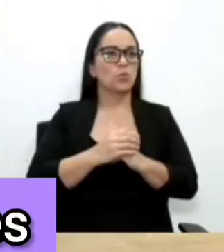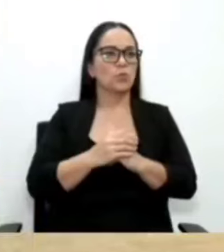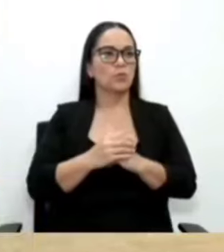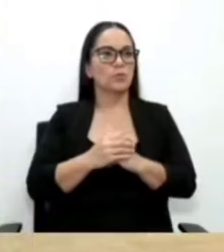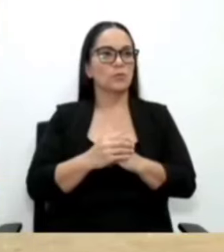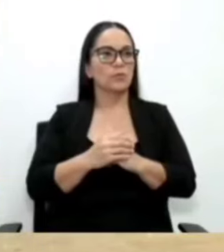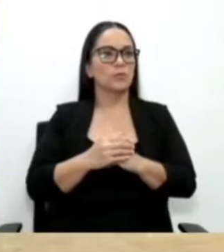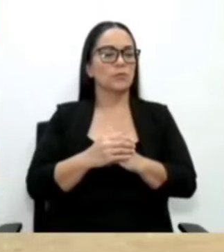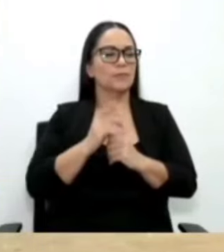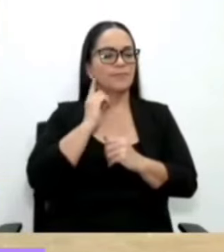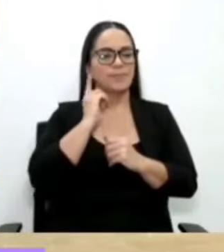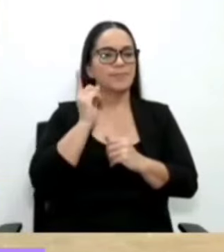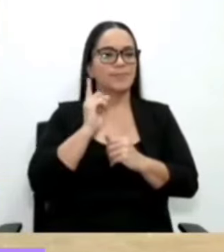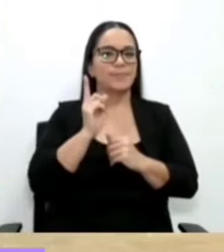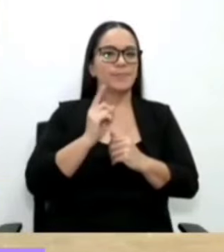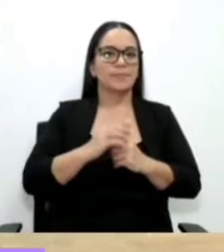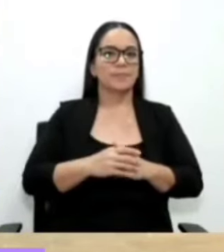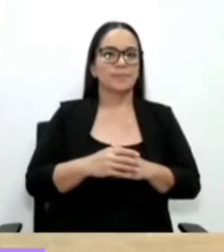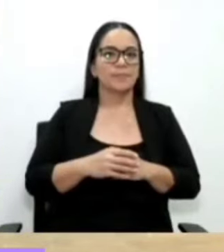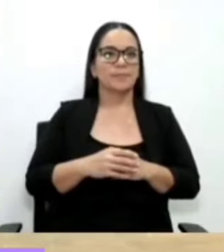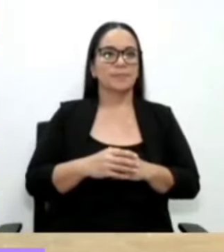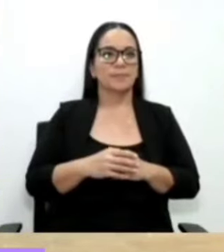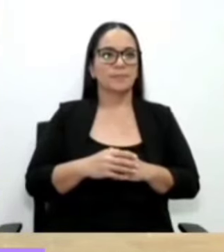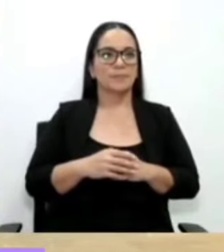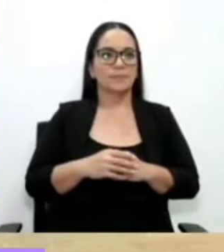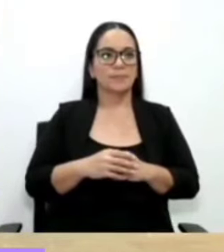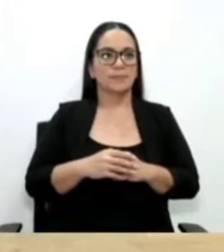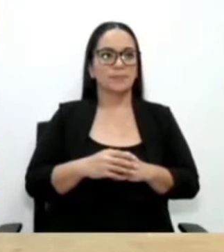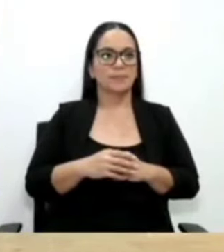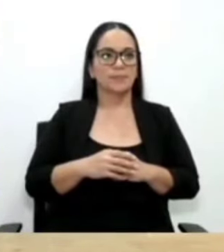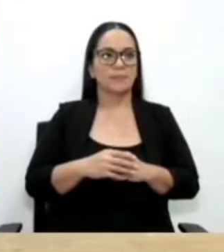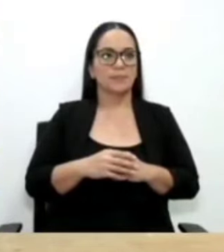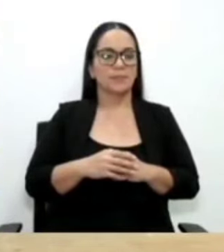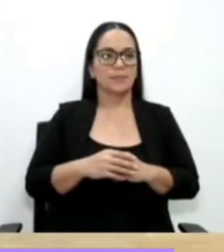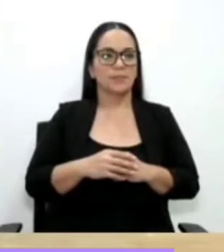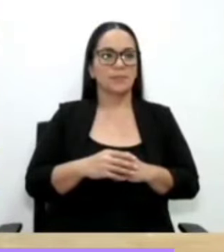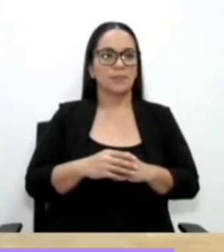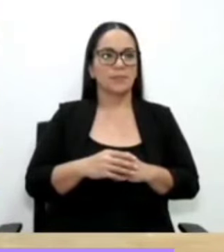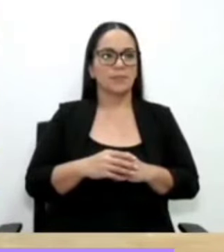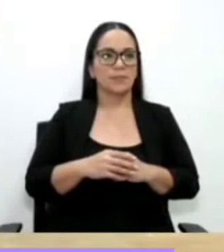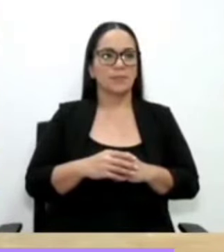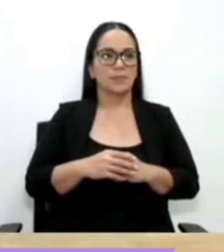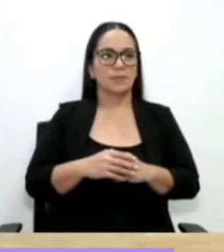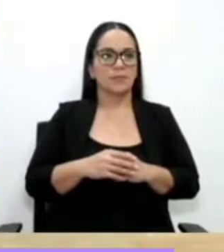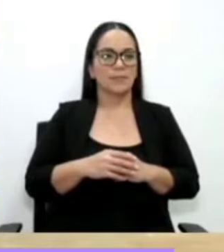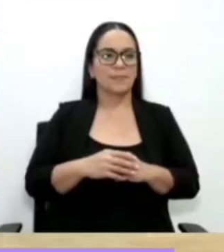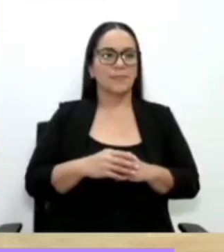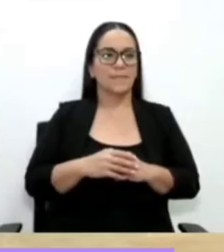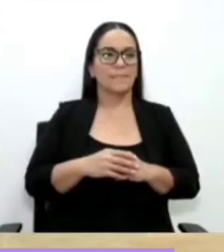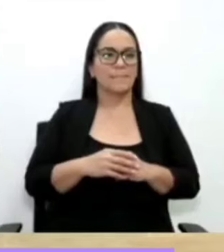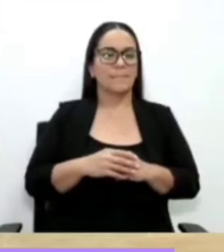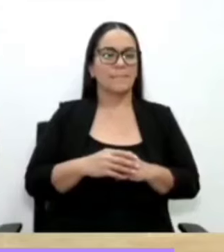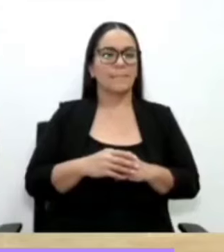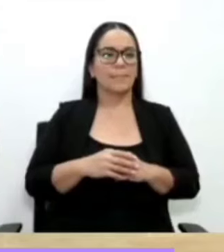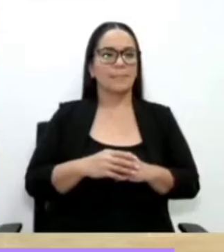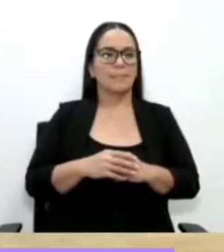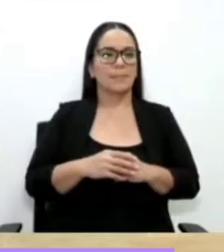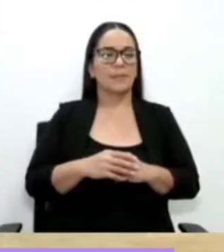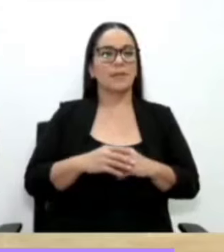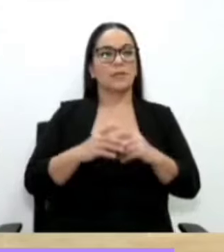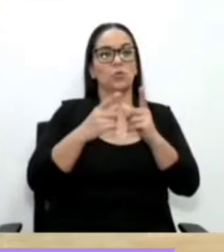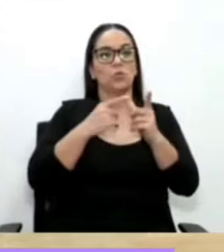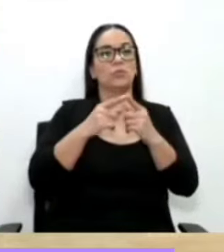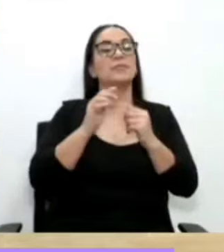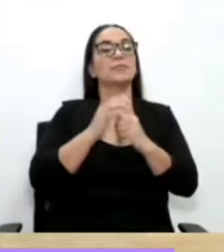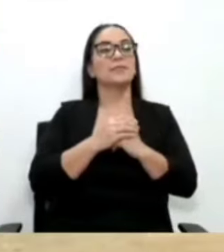de fracción. Entonces le cayeron encima todos. Y ahí a defender a un funcionario varón